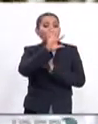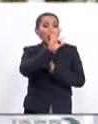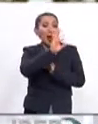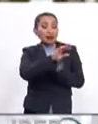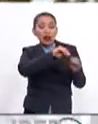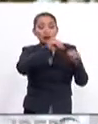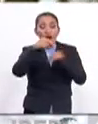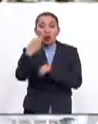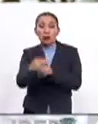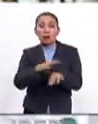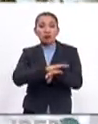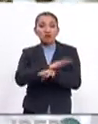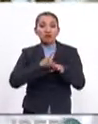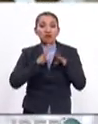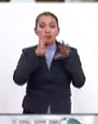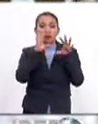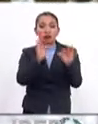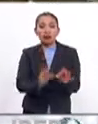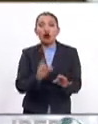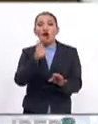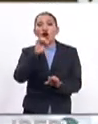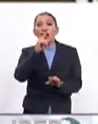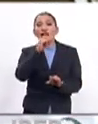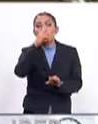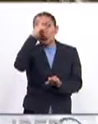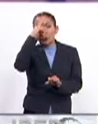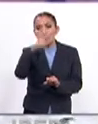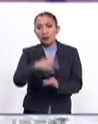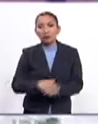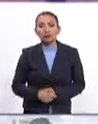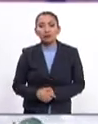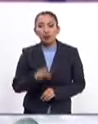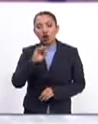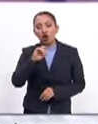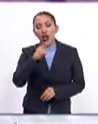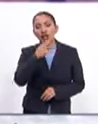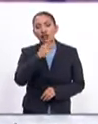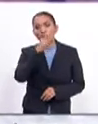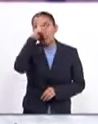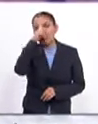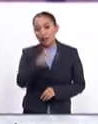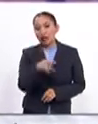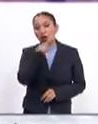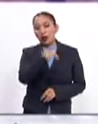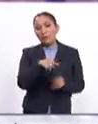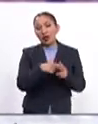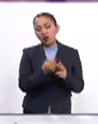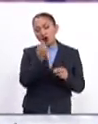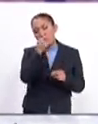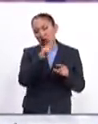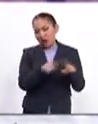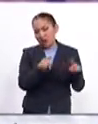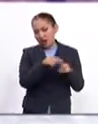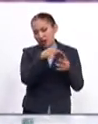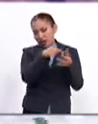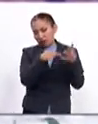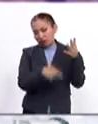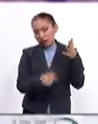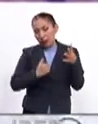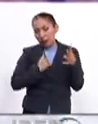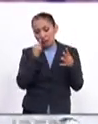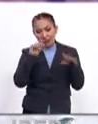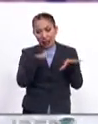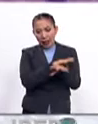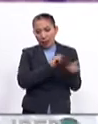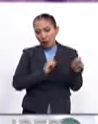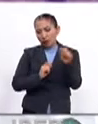cambió de nombre y fundó el Colegio de México. El Colegio de México nace con algunas características. Se aprovecha el